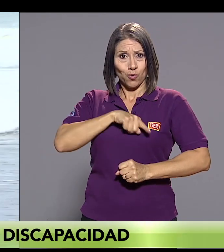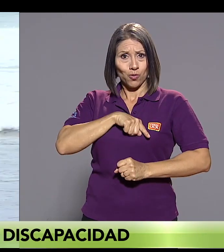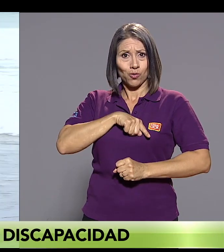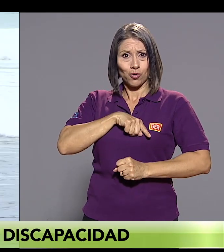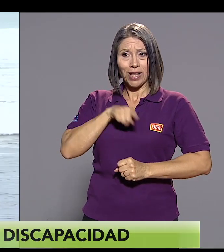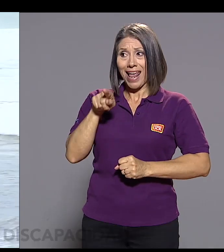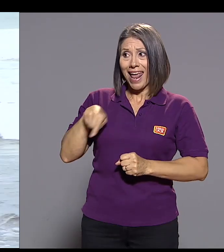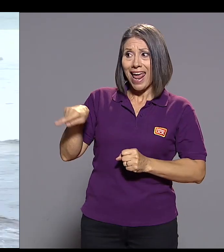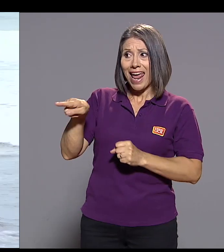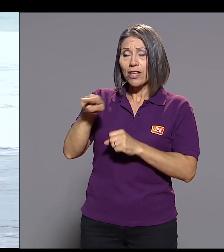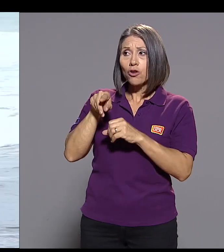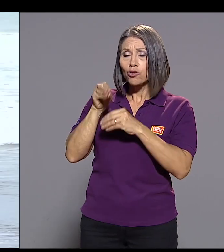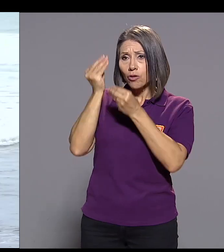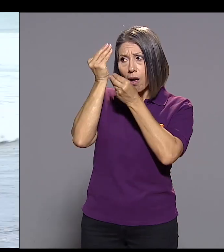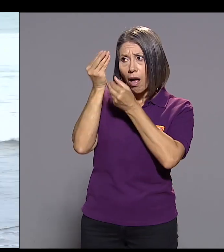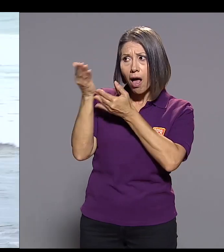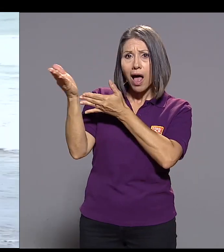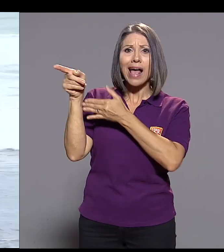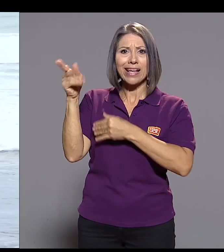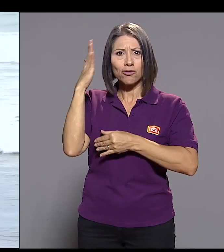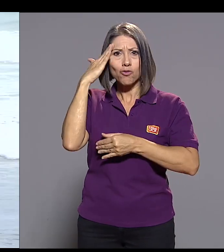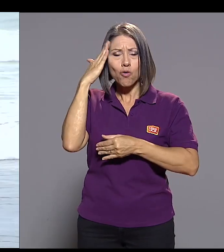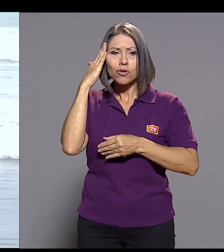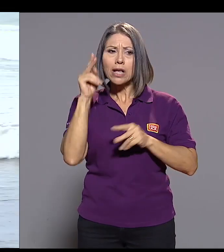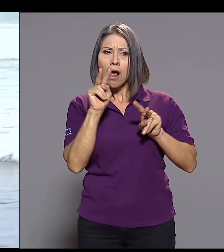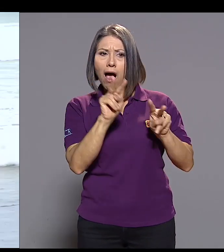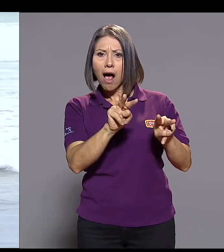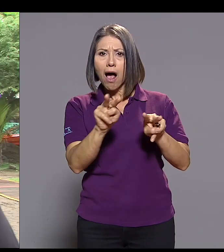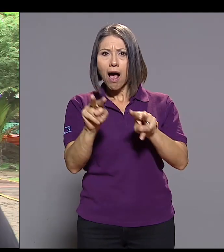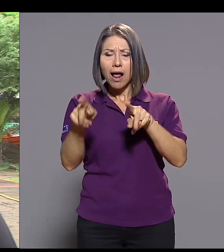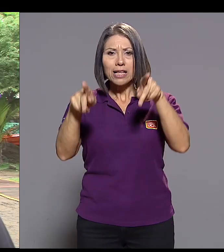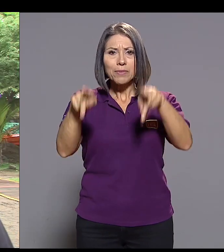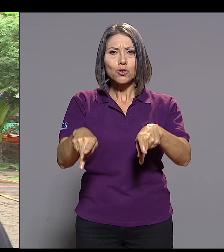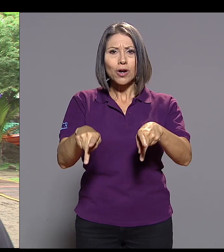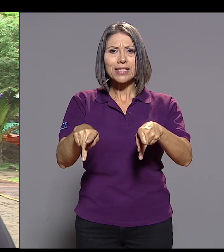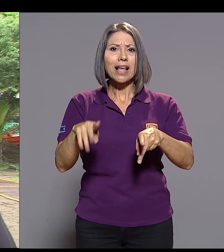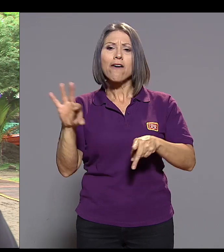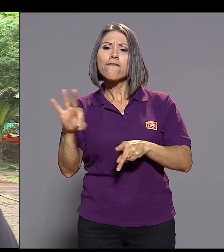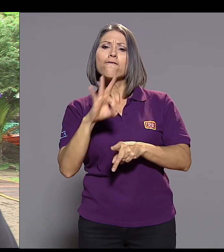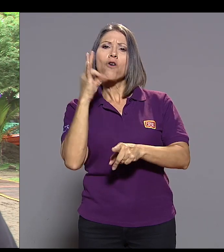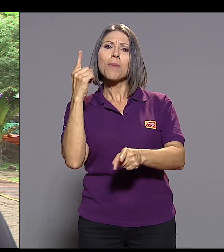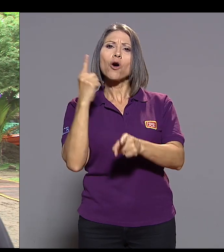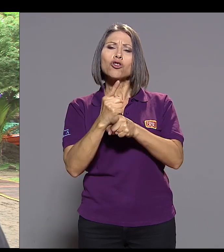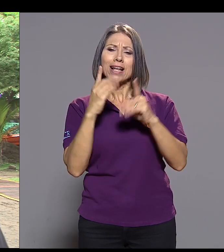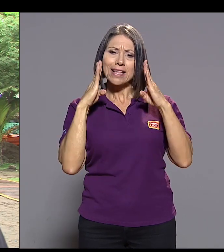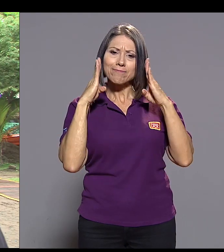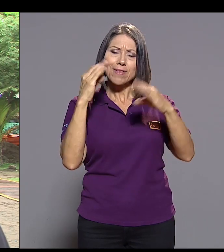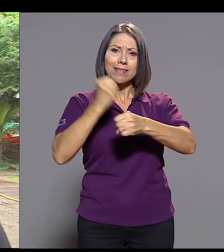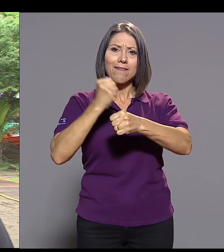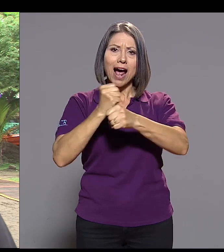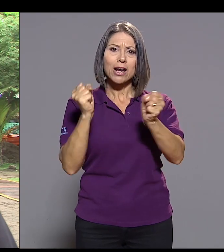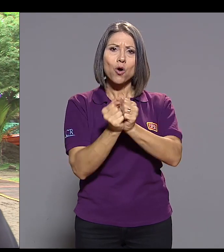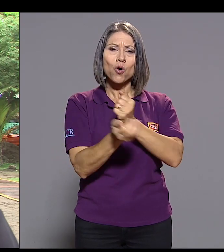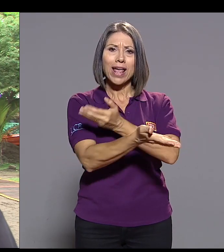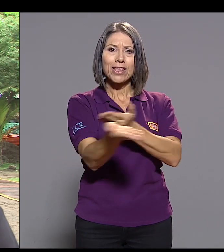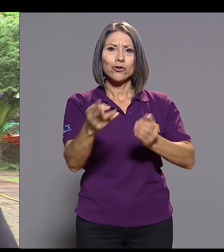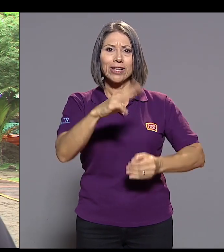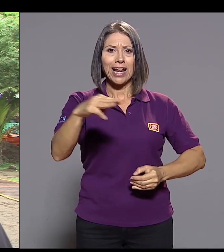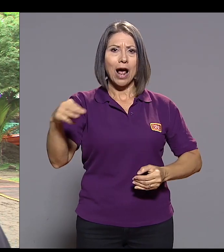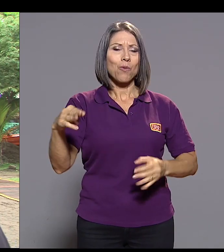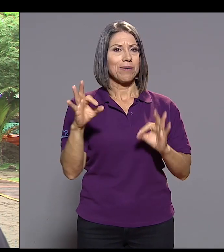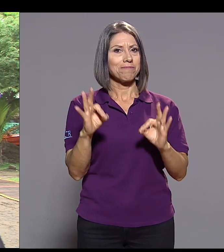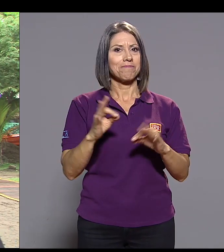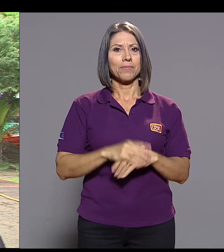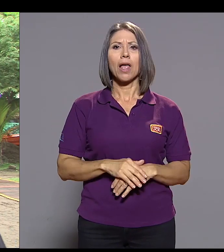tengamos un personal capacitado a que se les transmite cuál es la condición de las personas y cuál es la manera correcta de